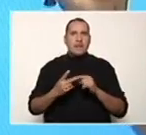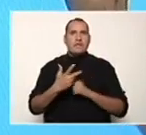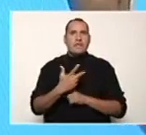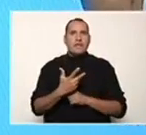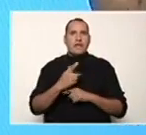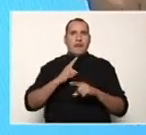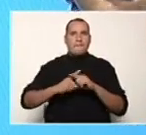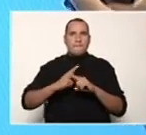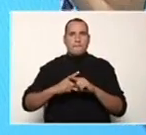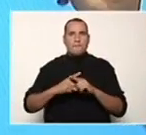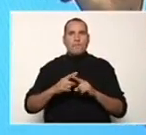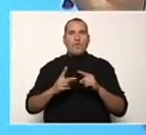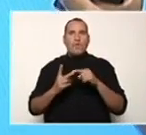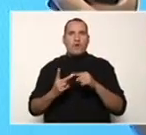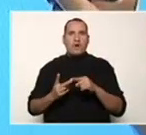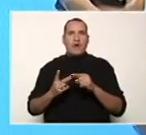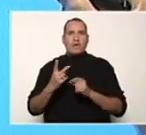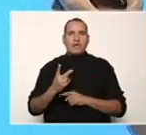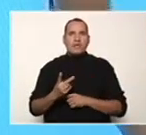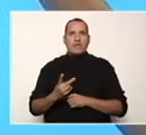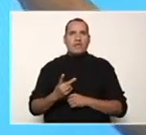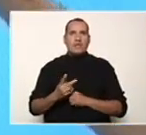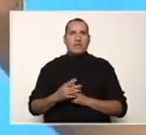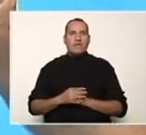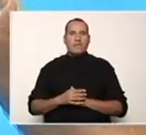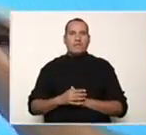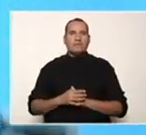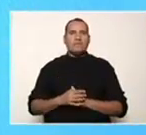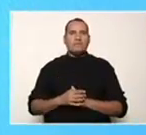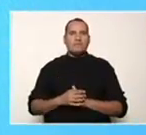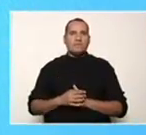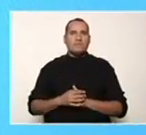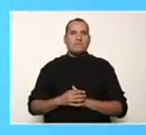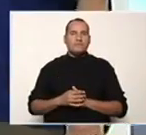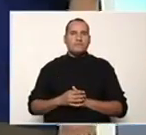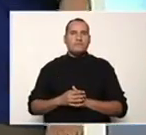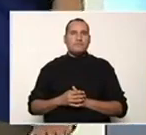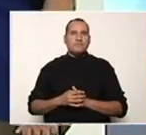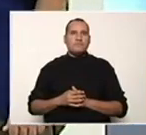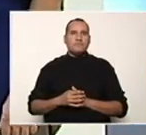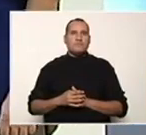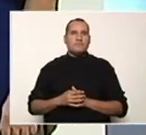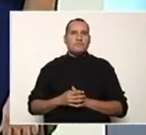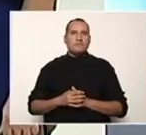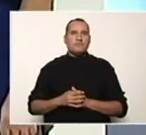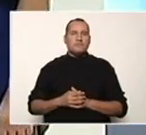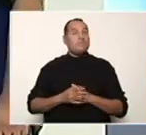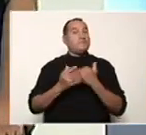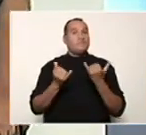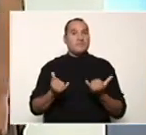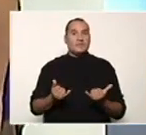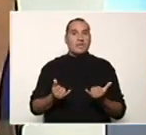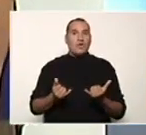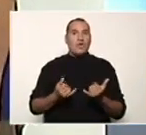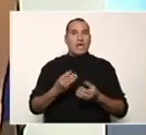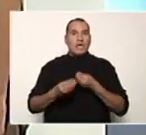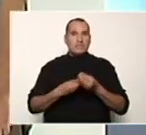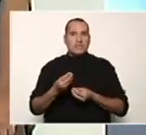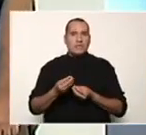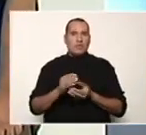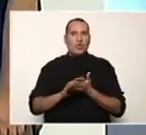raíz de 2, para que no se me altere la fracción original. Y ahora vamos a operar.